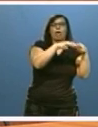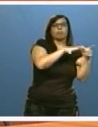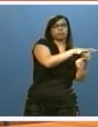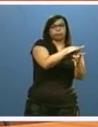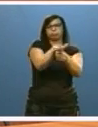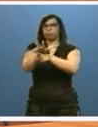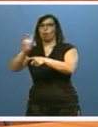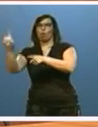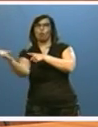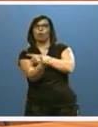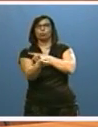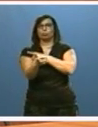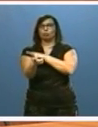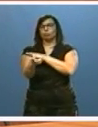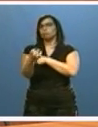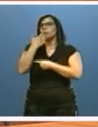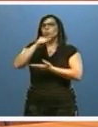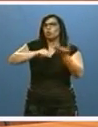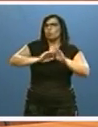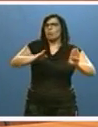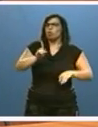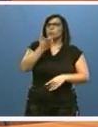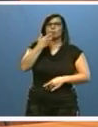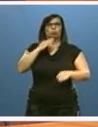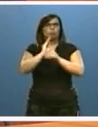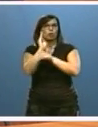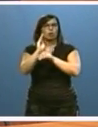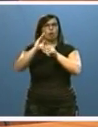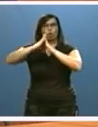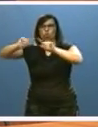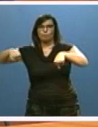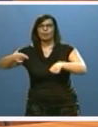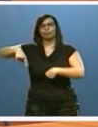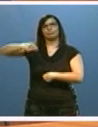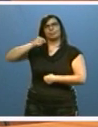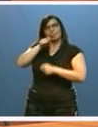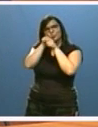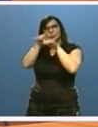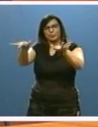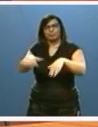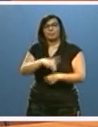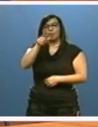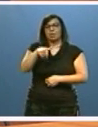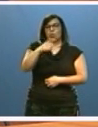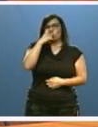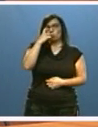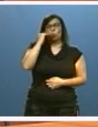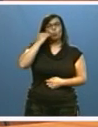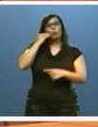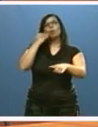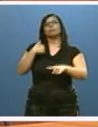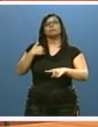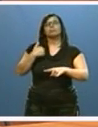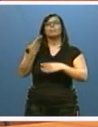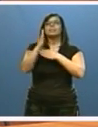distinta de la contratación, como las subvenciones y los convenios. En julio se presentará una nueva edición del programa Deporte